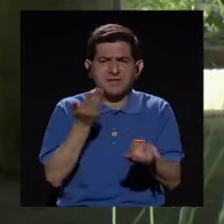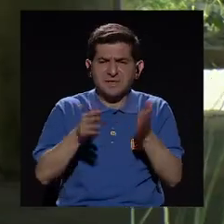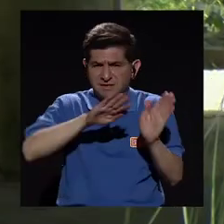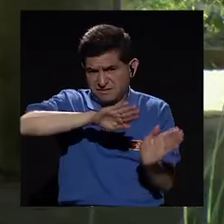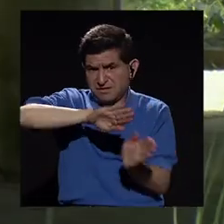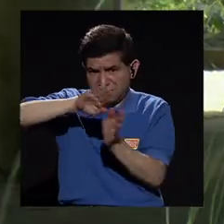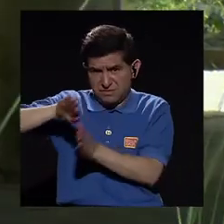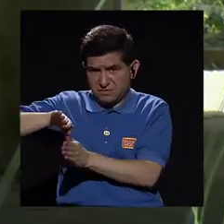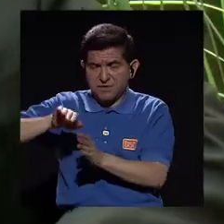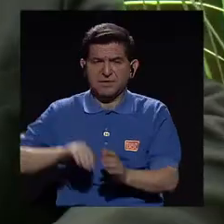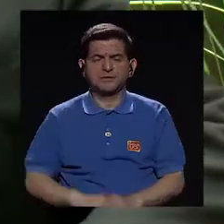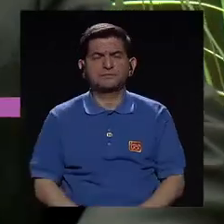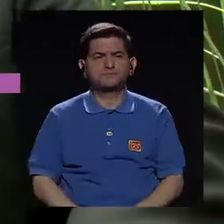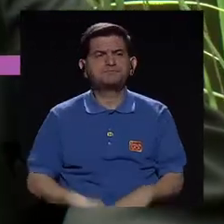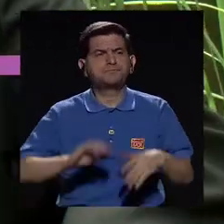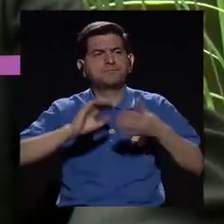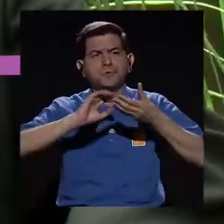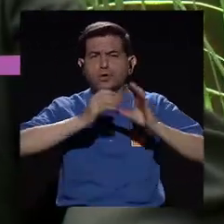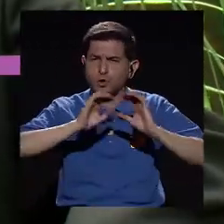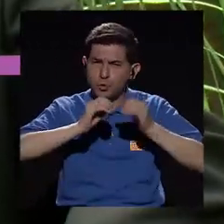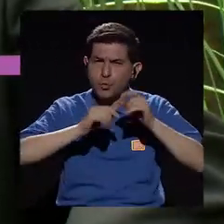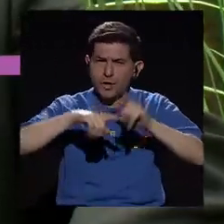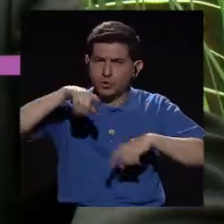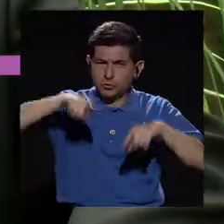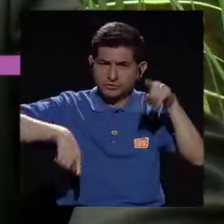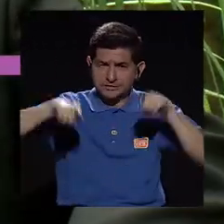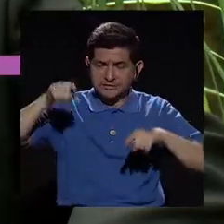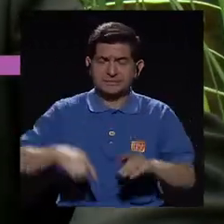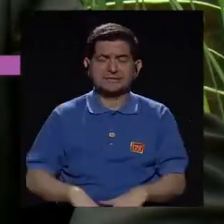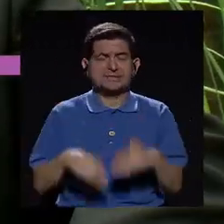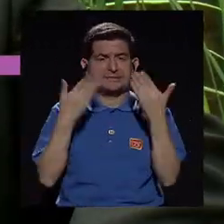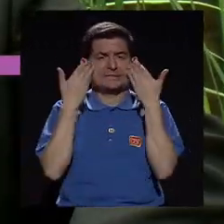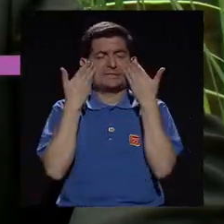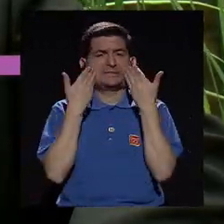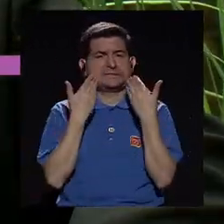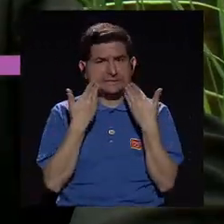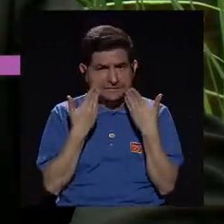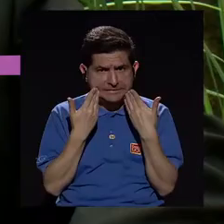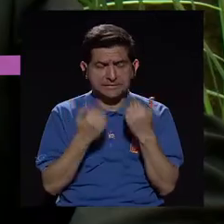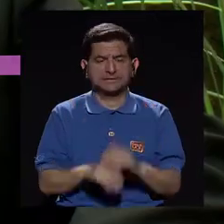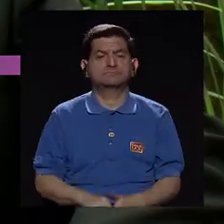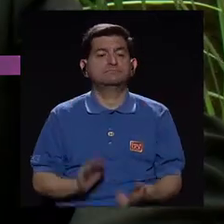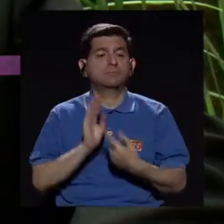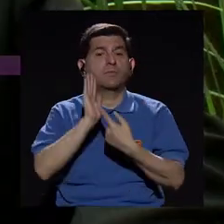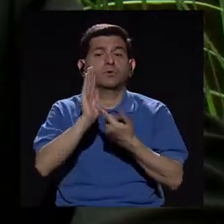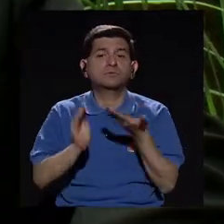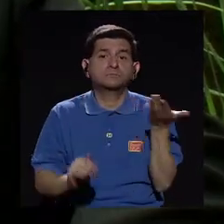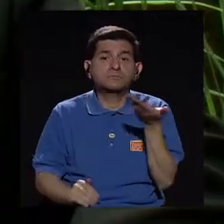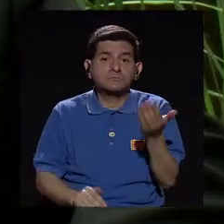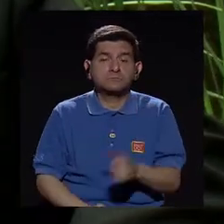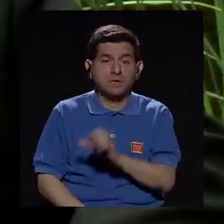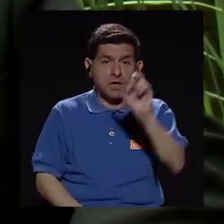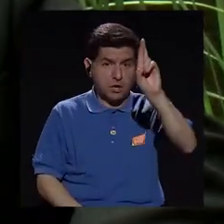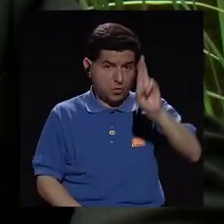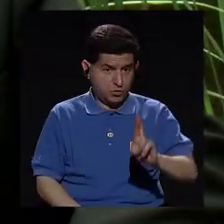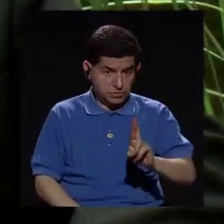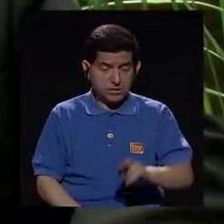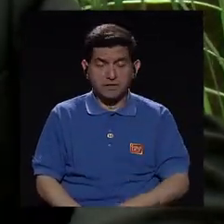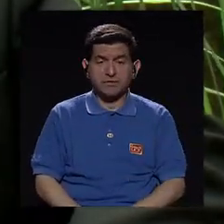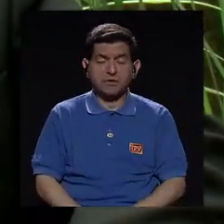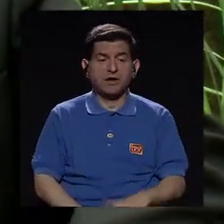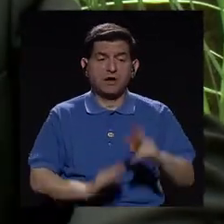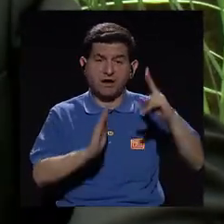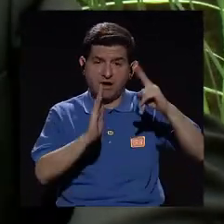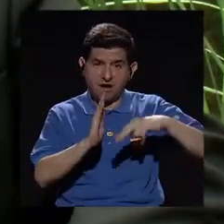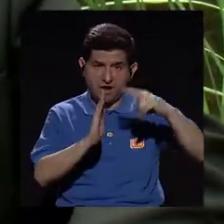un poco de lado? Ajá. Los datos estadísticos son tristes realmente y lo que se revela es que en Costa Rica